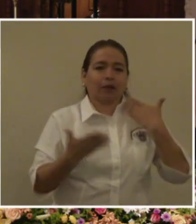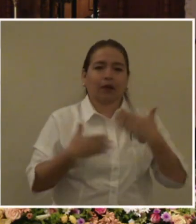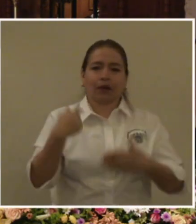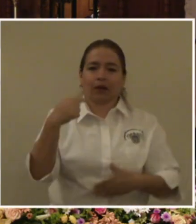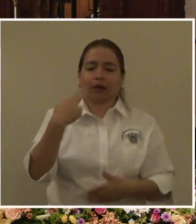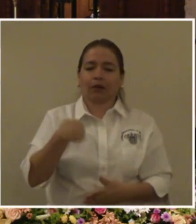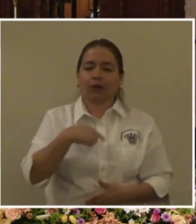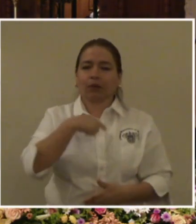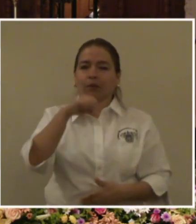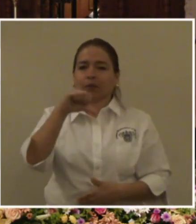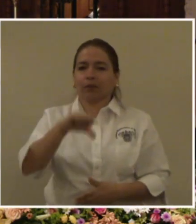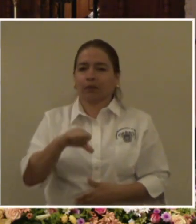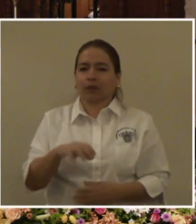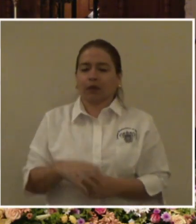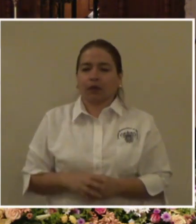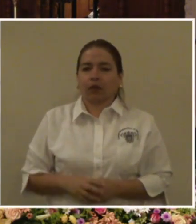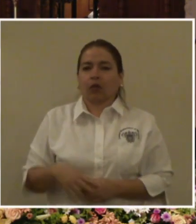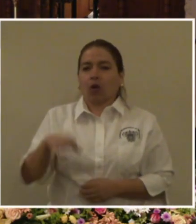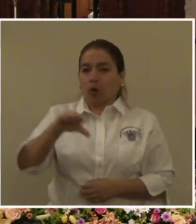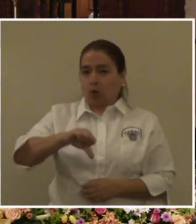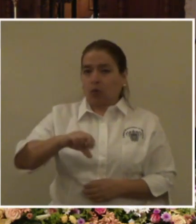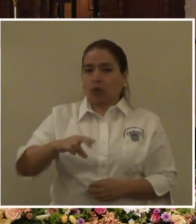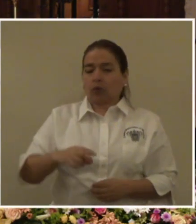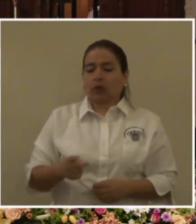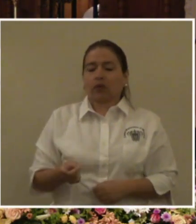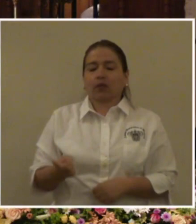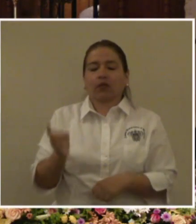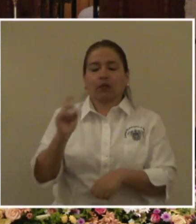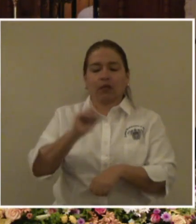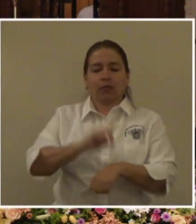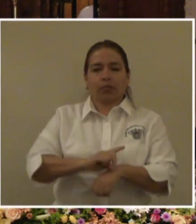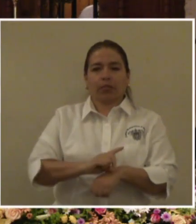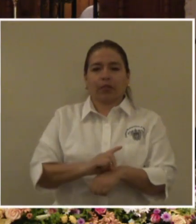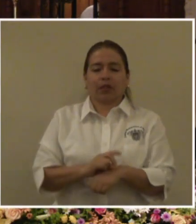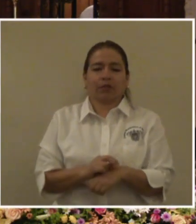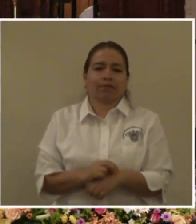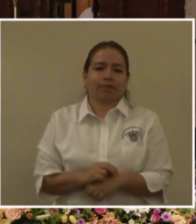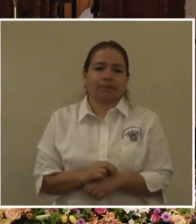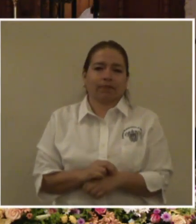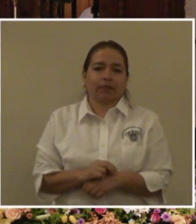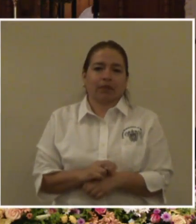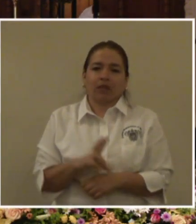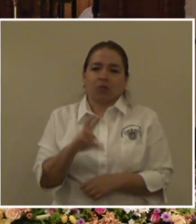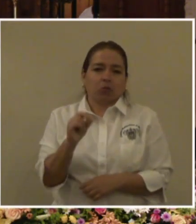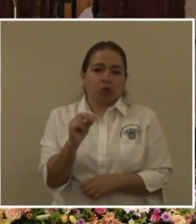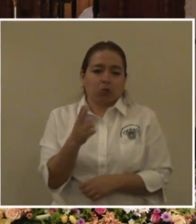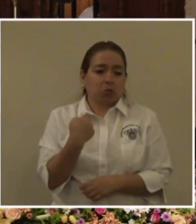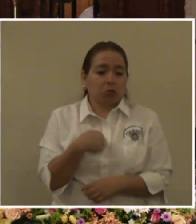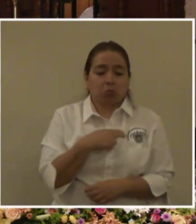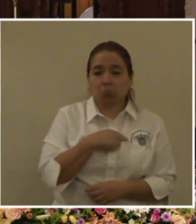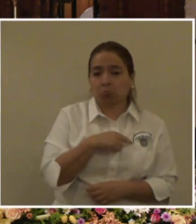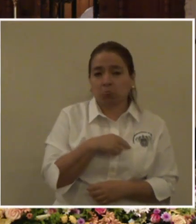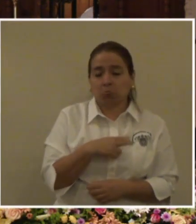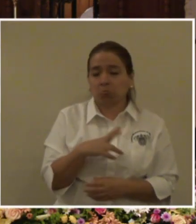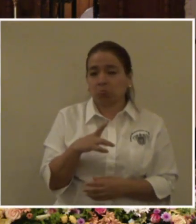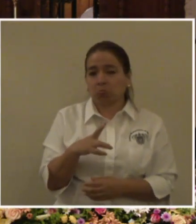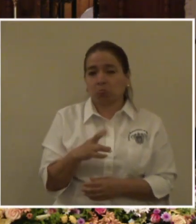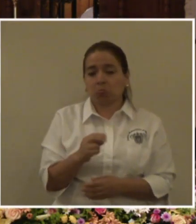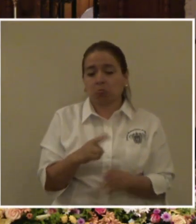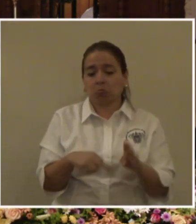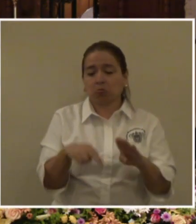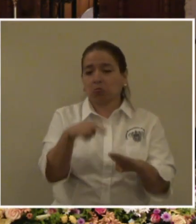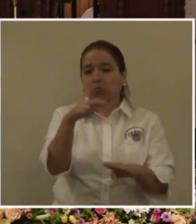de nuestras vidas sin el resucitado? Tantos